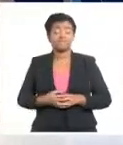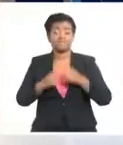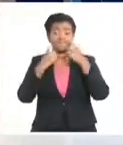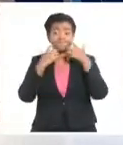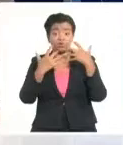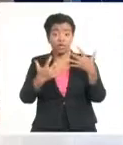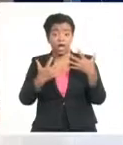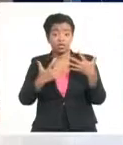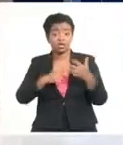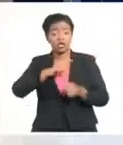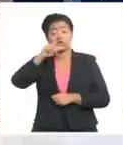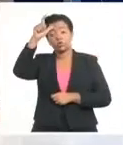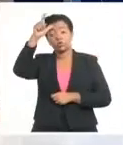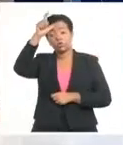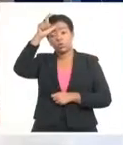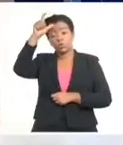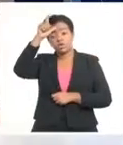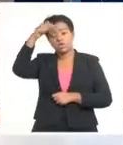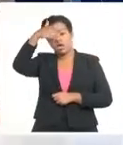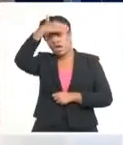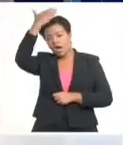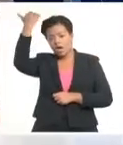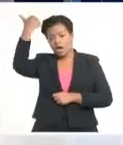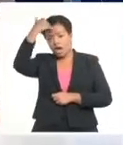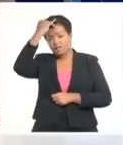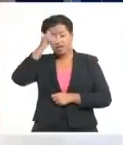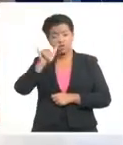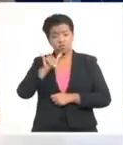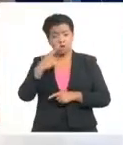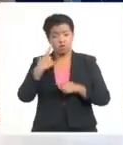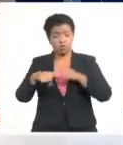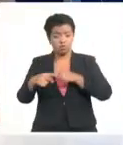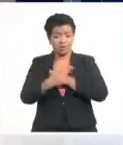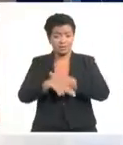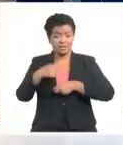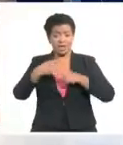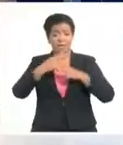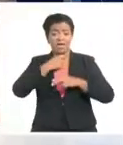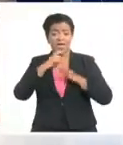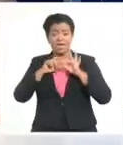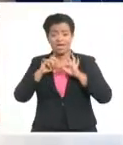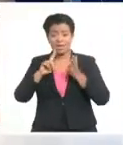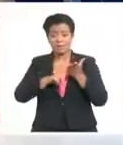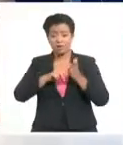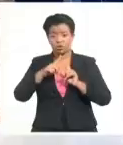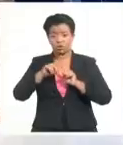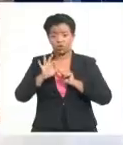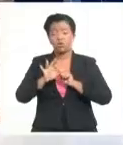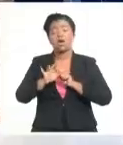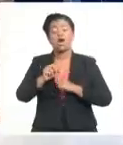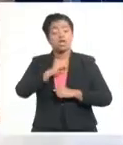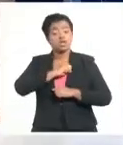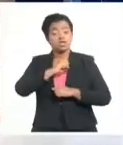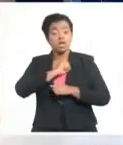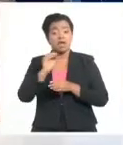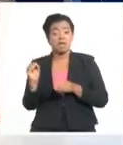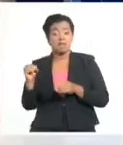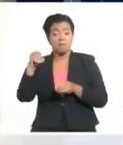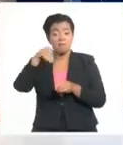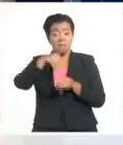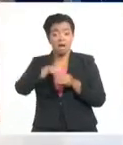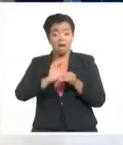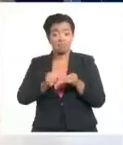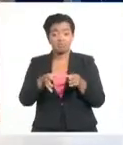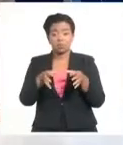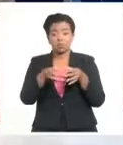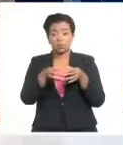Turquía, Arabia Saudita y Egipto están interesados en incorporarse y debemos recordar que ya Argentina e Irán